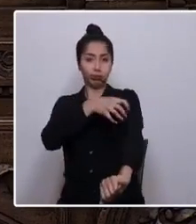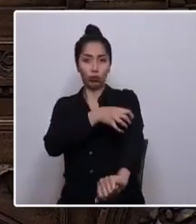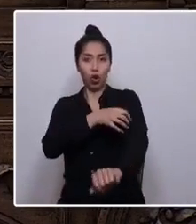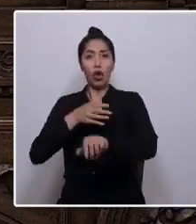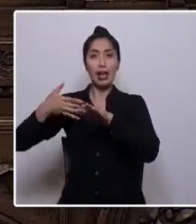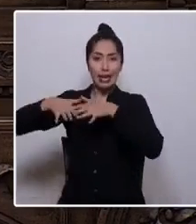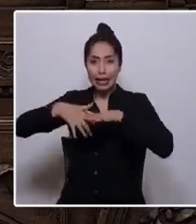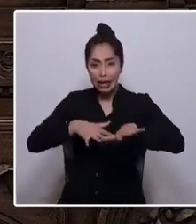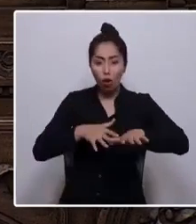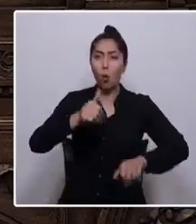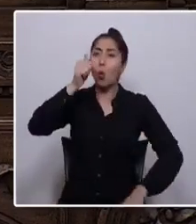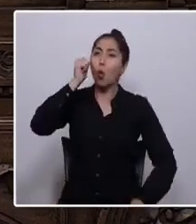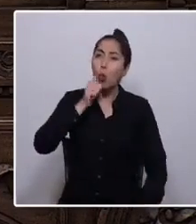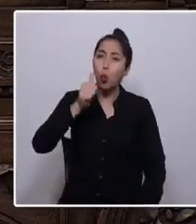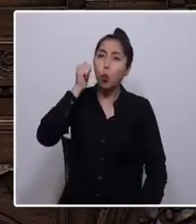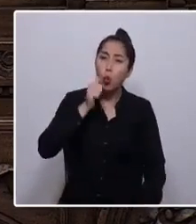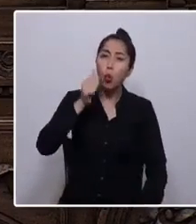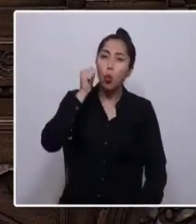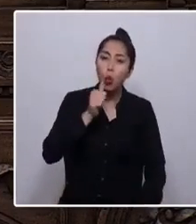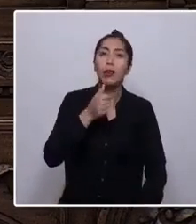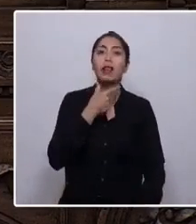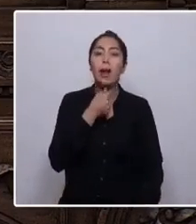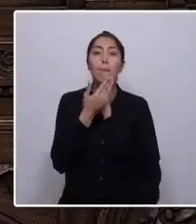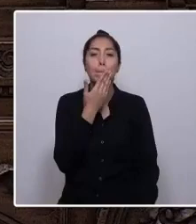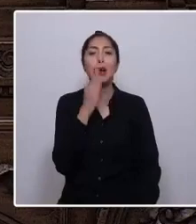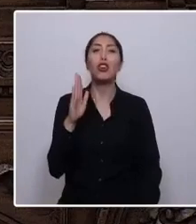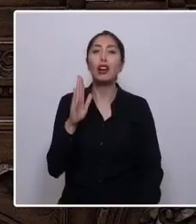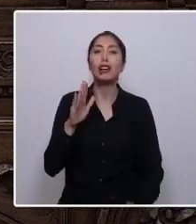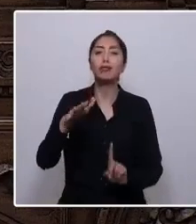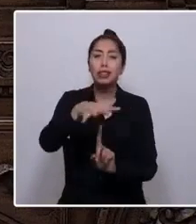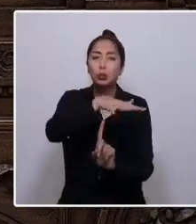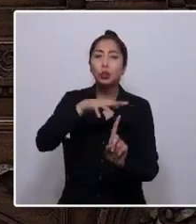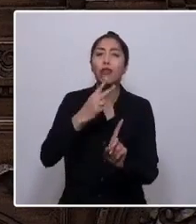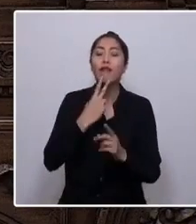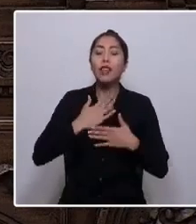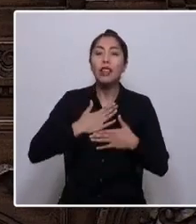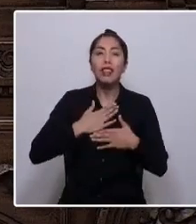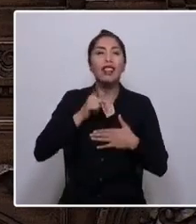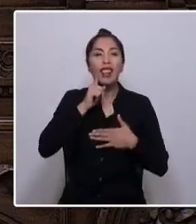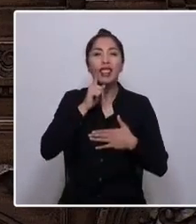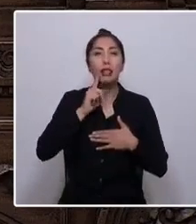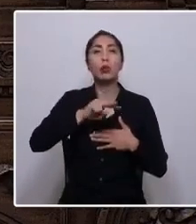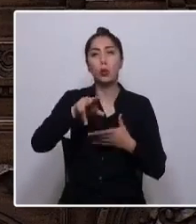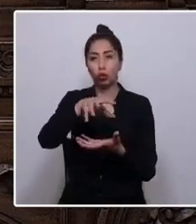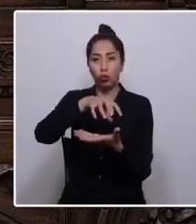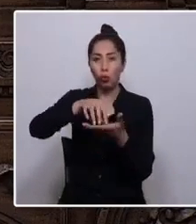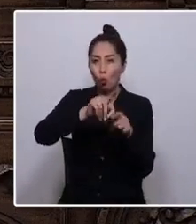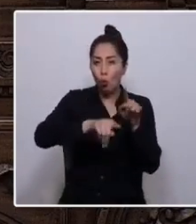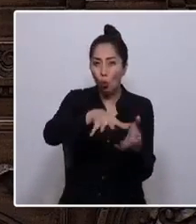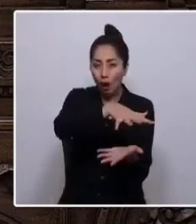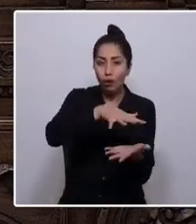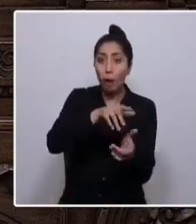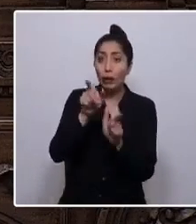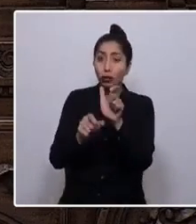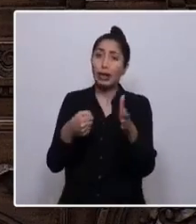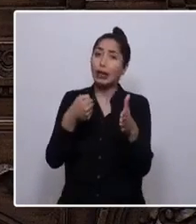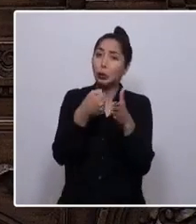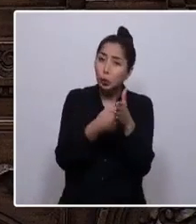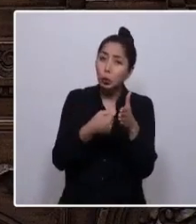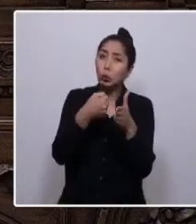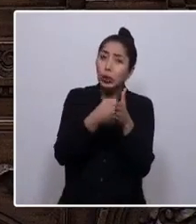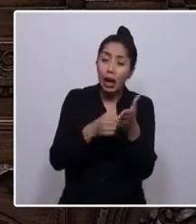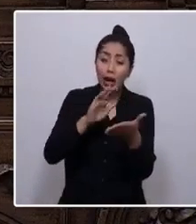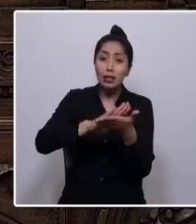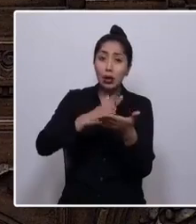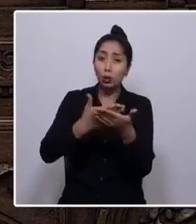que día a día buscan mejorar las condiciones de vida de nuestro territorio. A quienes luchan por mejorar la salud de nuestra